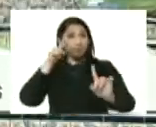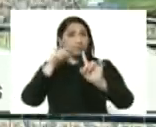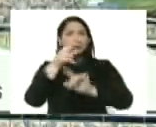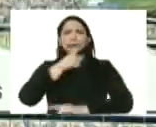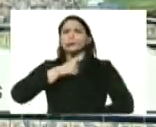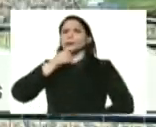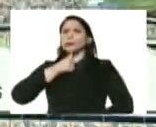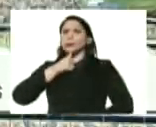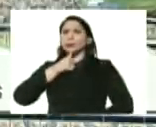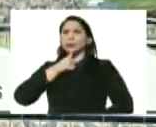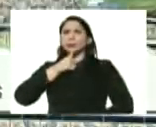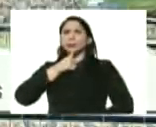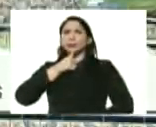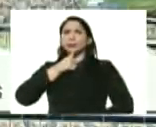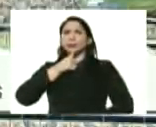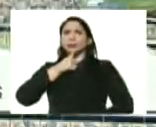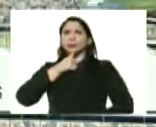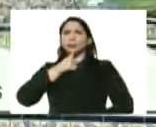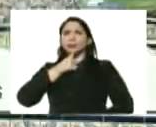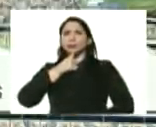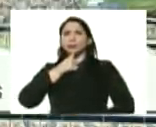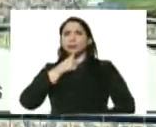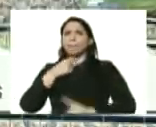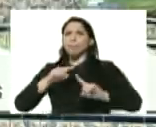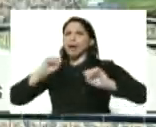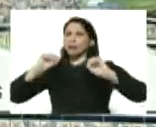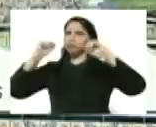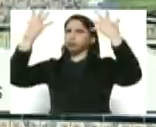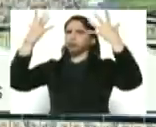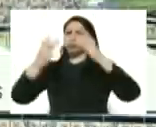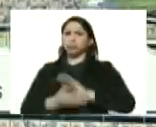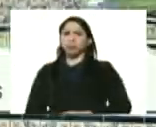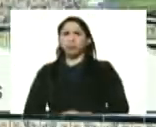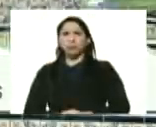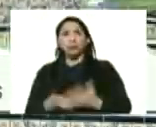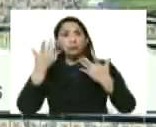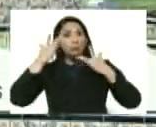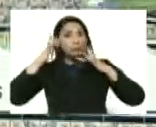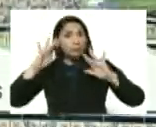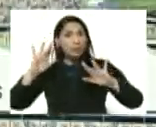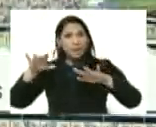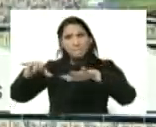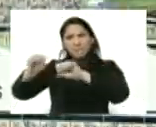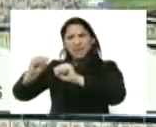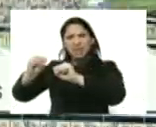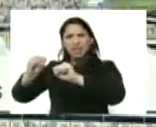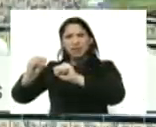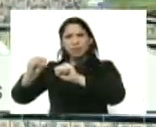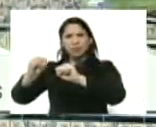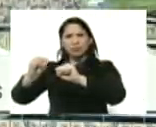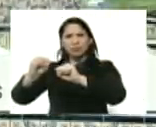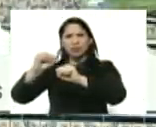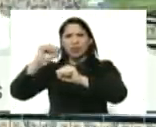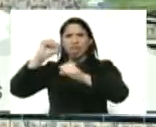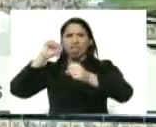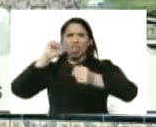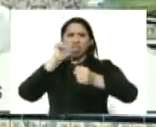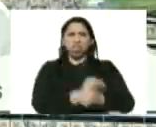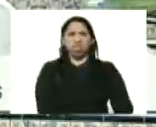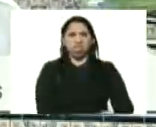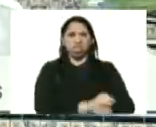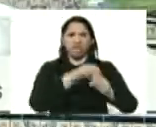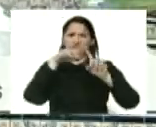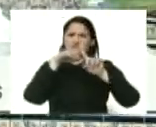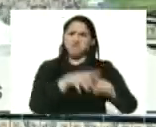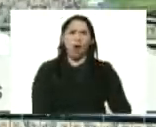resistencia es para vencer el intento del imperialismo de esclavizarnos de